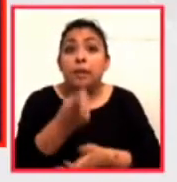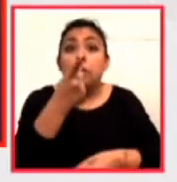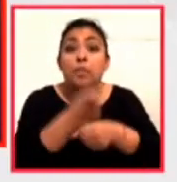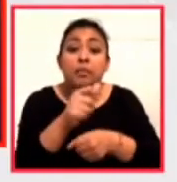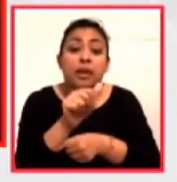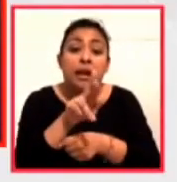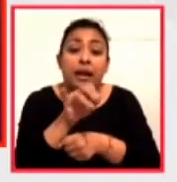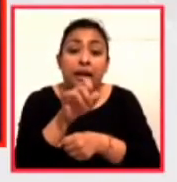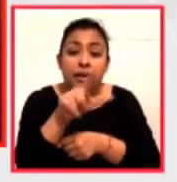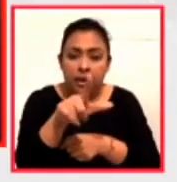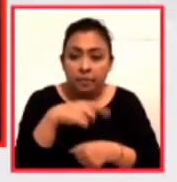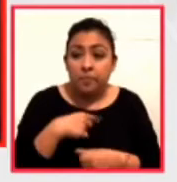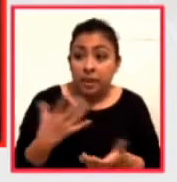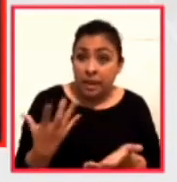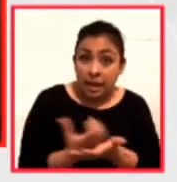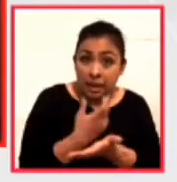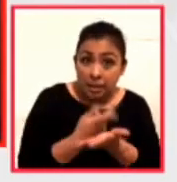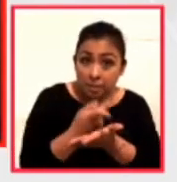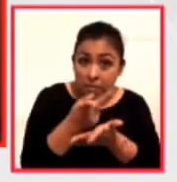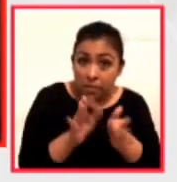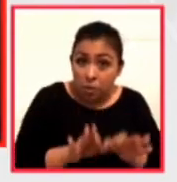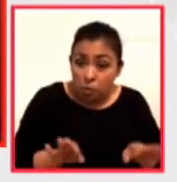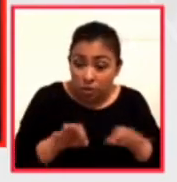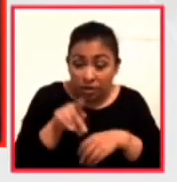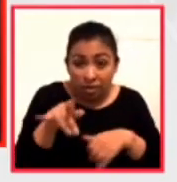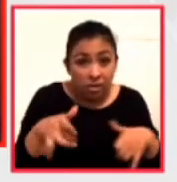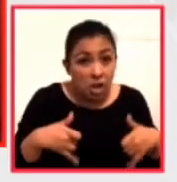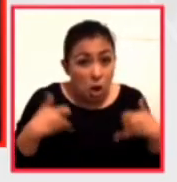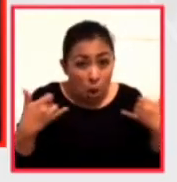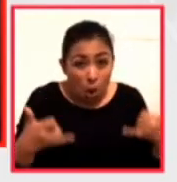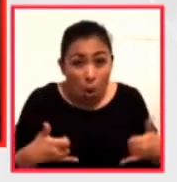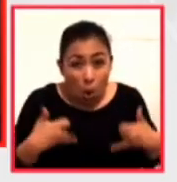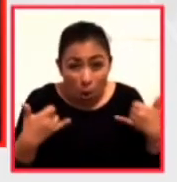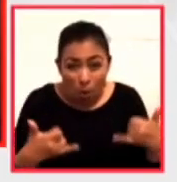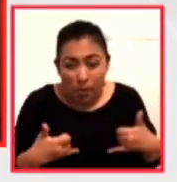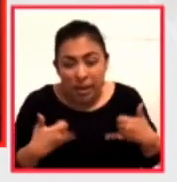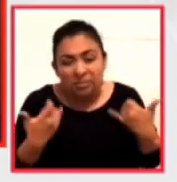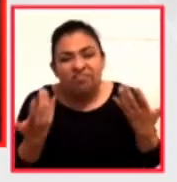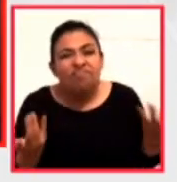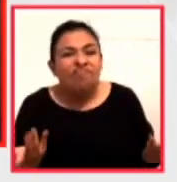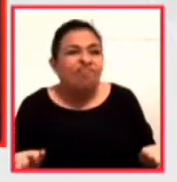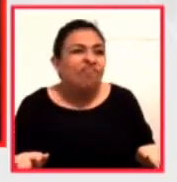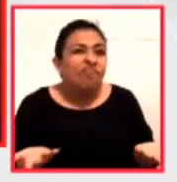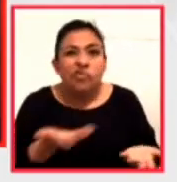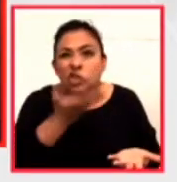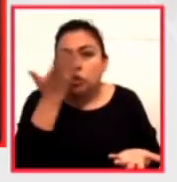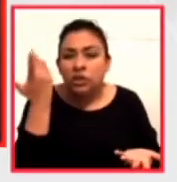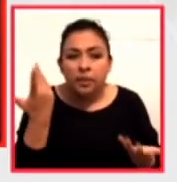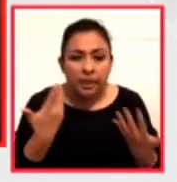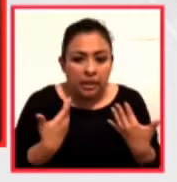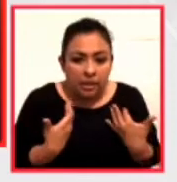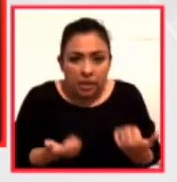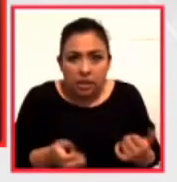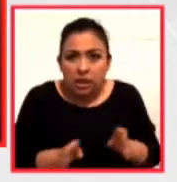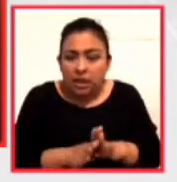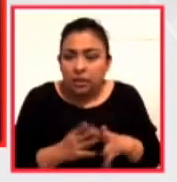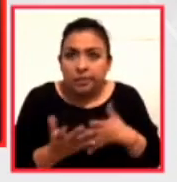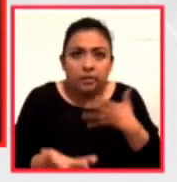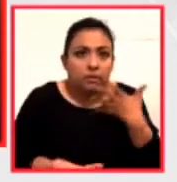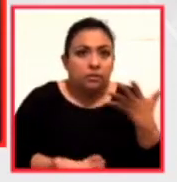ganar un premio tan importante tan joven como que uno no sabe cómo digerir estas situaciones